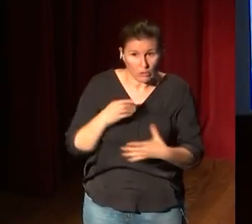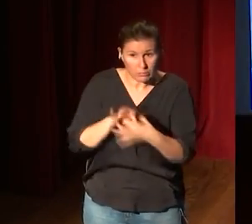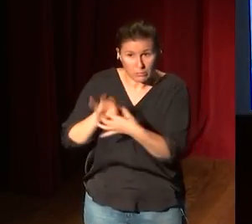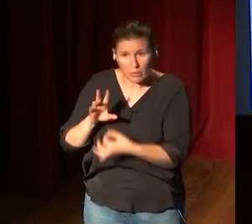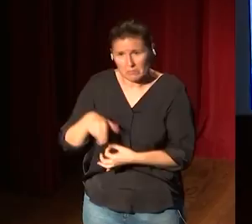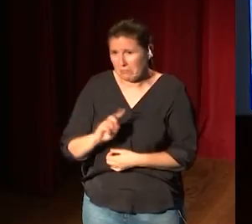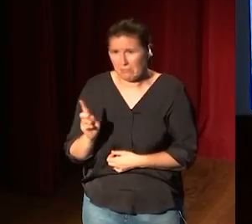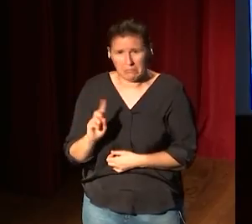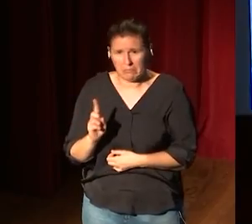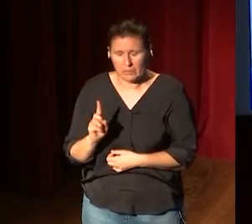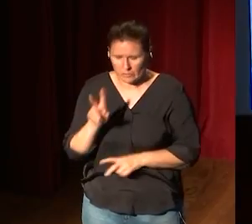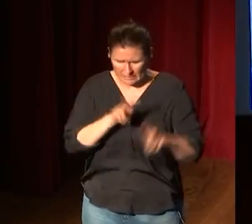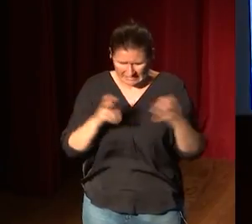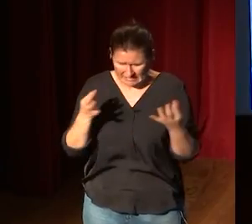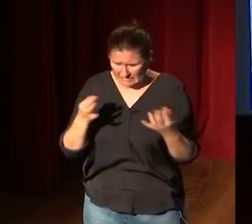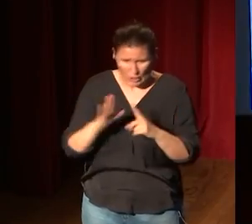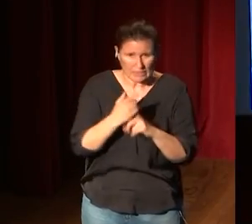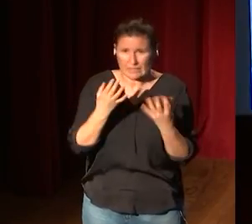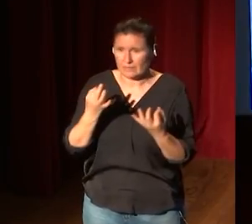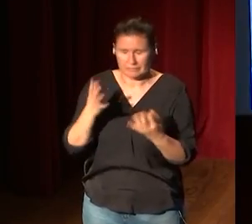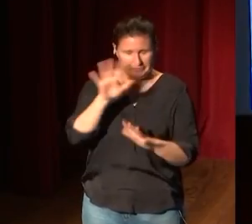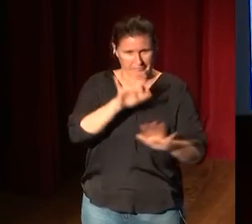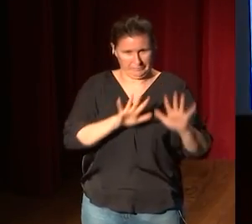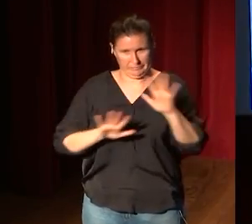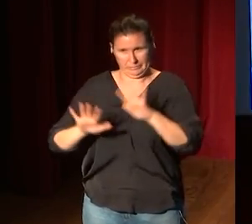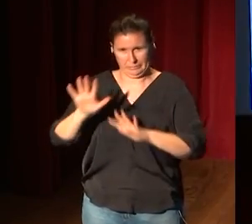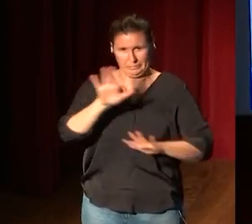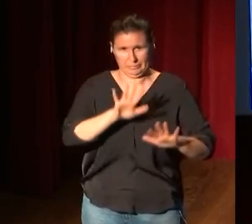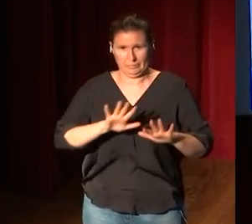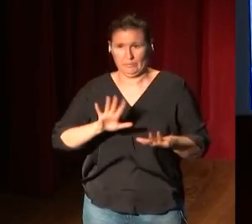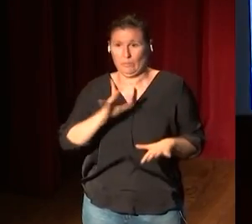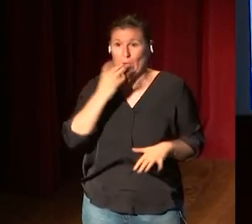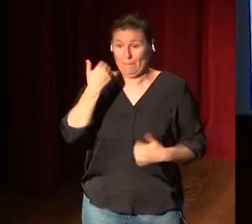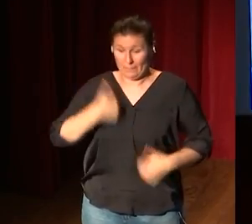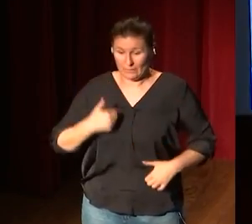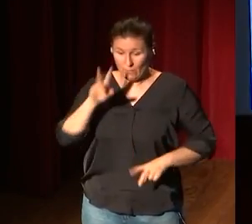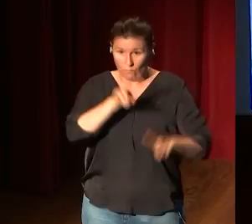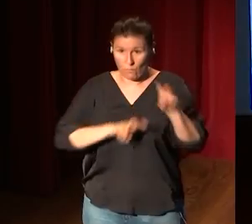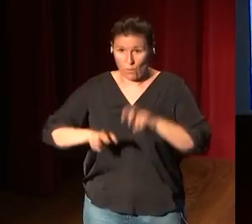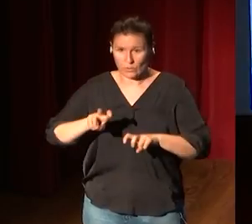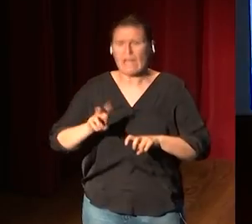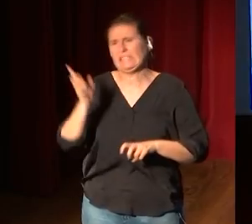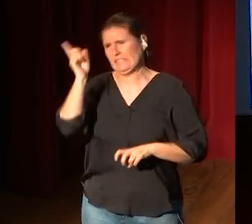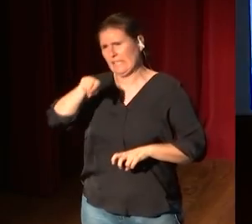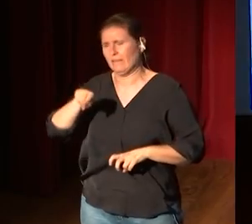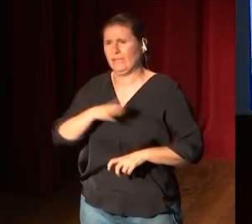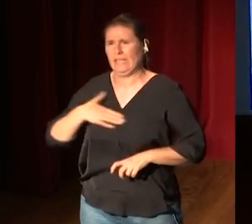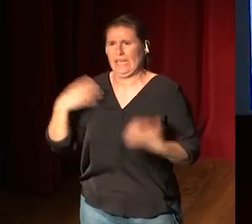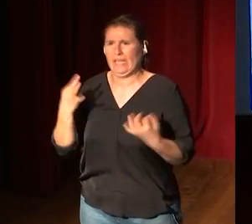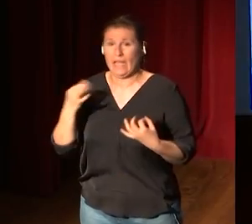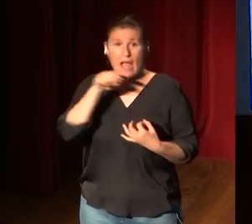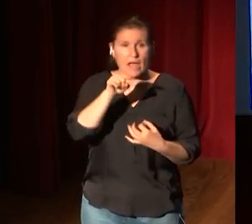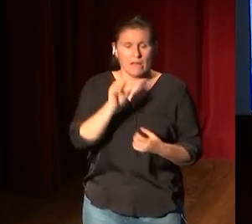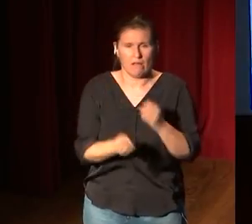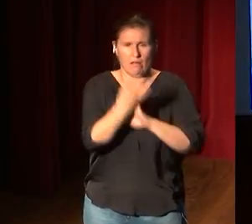sabes muy bien qué encontrar ni qué buscar porque normalmente el que busca es porque sabe lo que va a buscar y aquí te pierdes